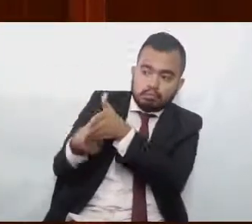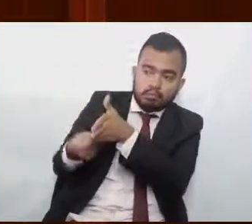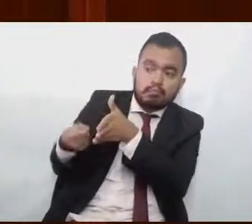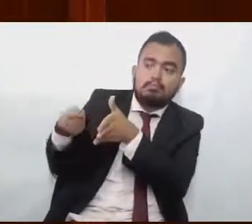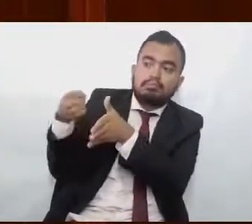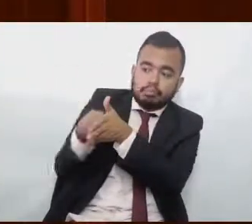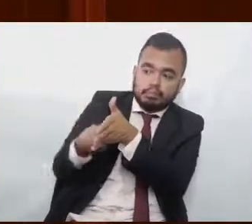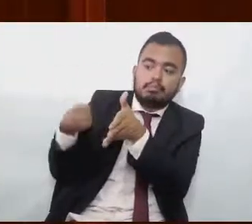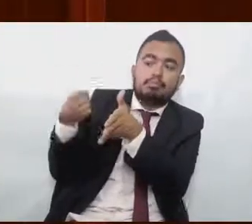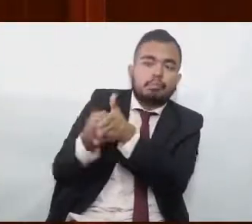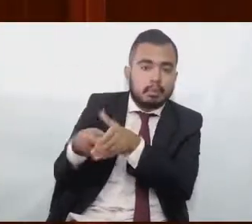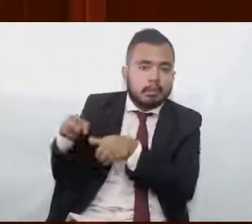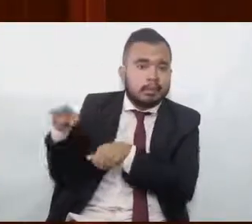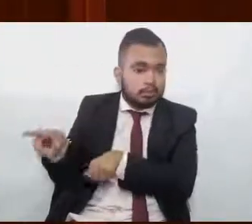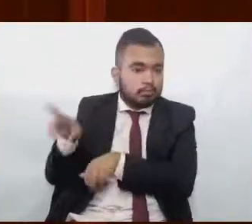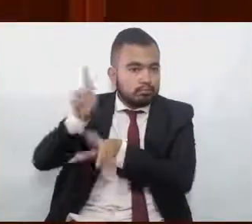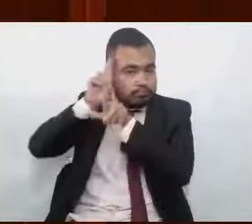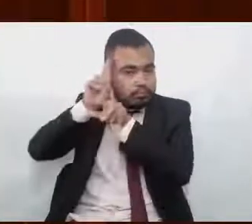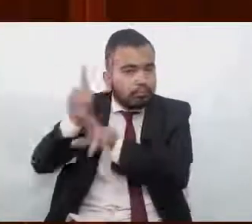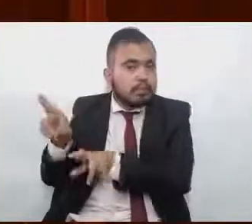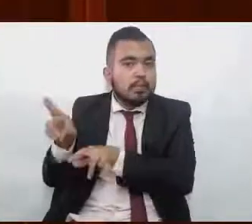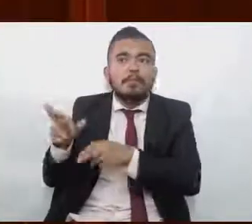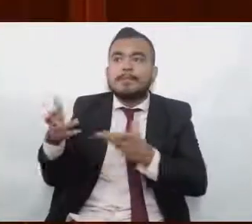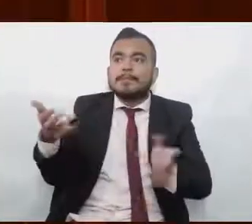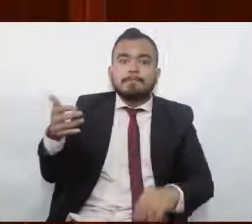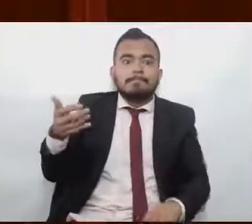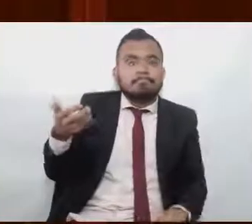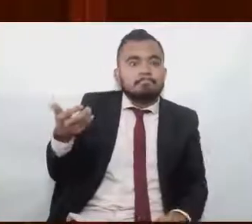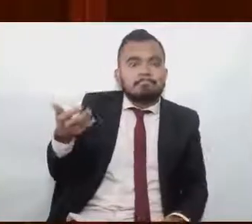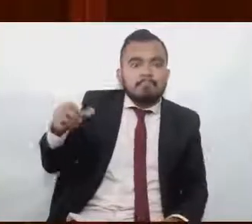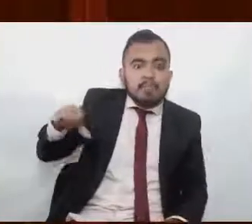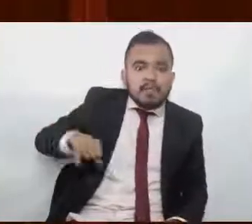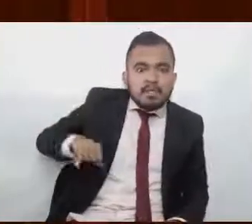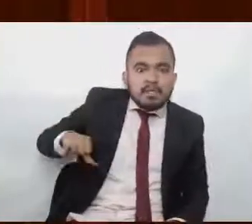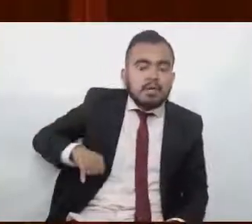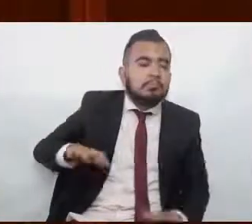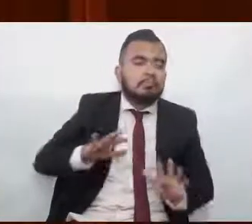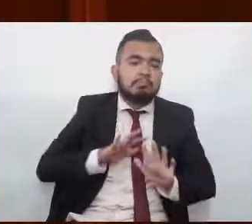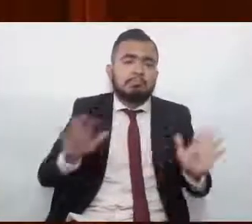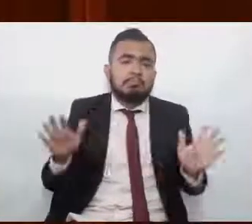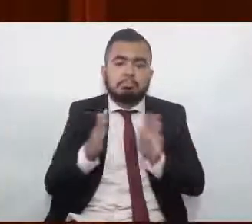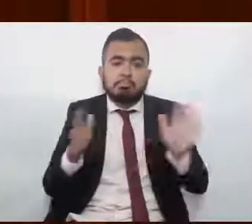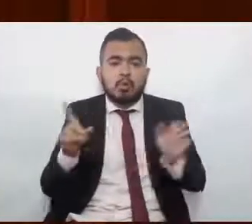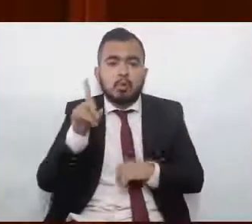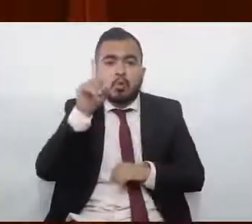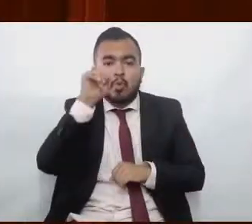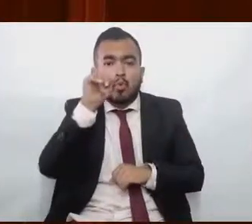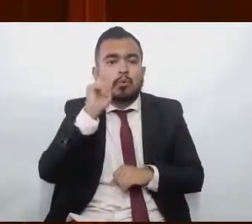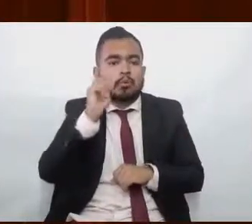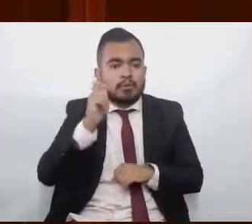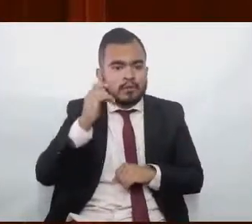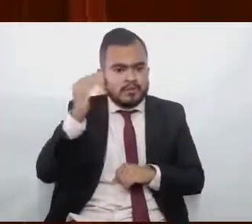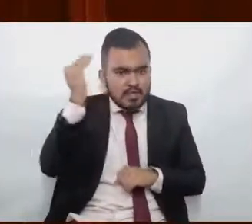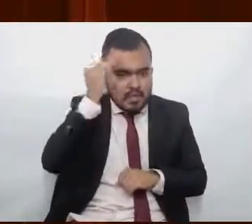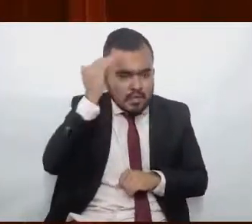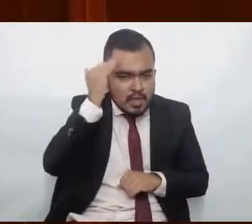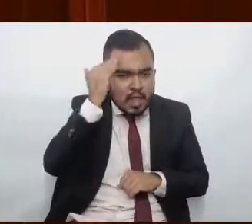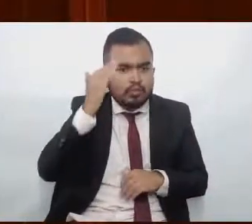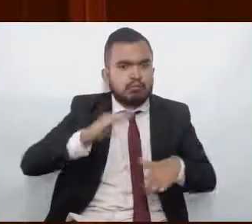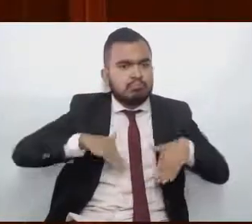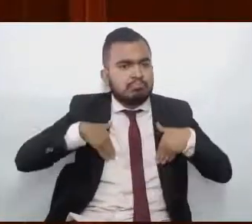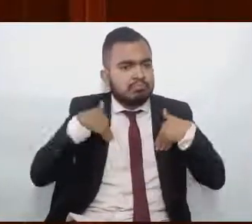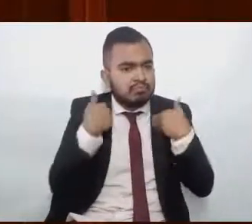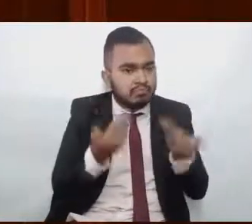generalmente sin interés, creyendo en una causa, creyendo en liderazgos, creyendo que